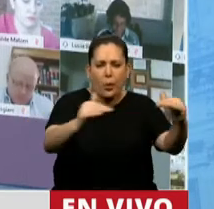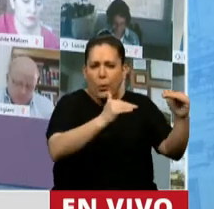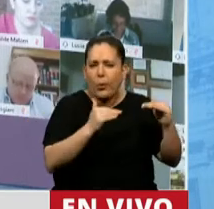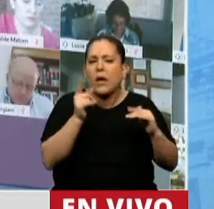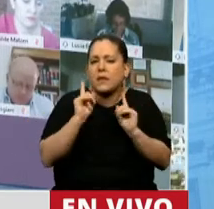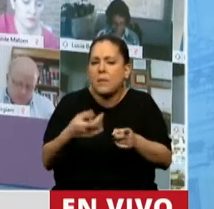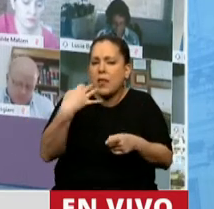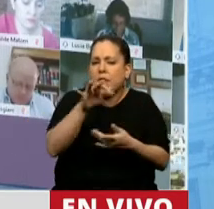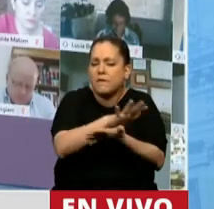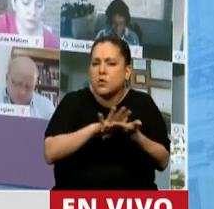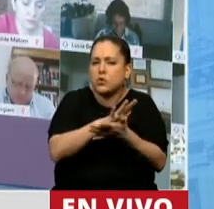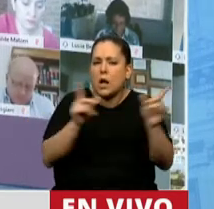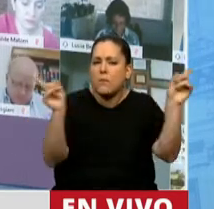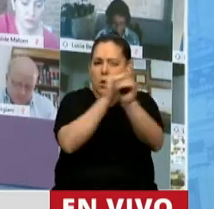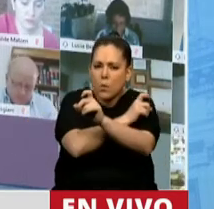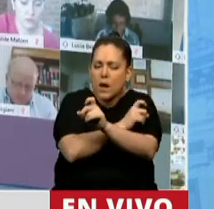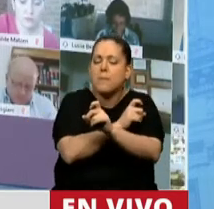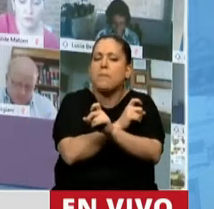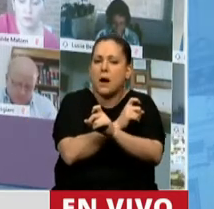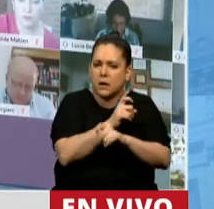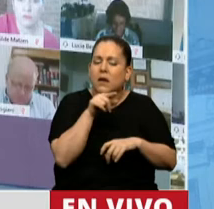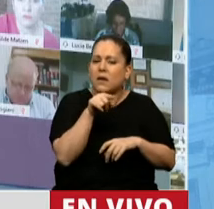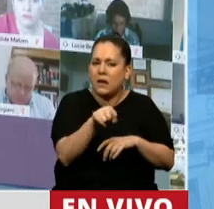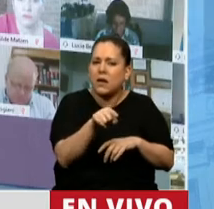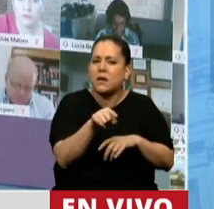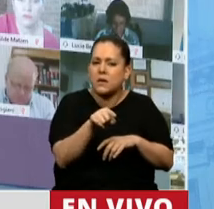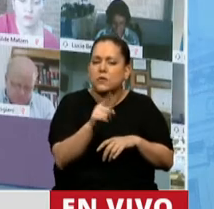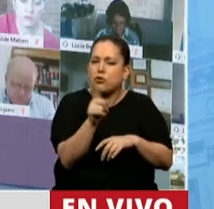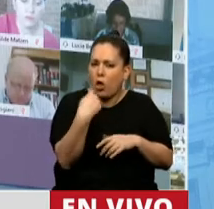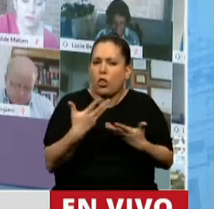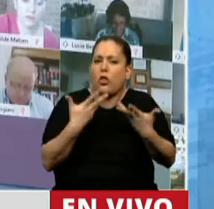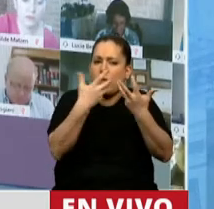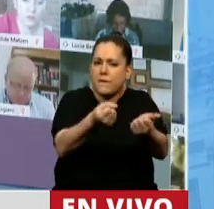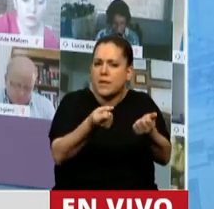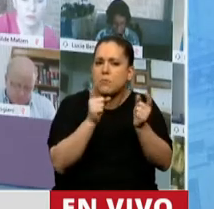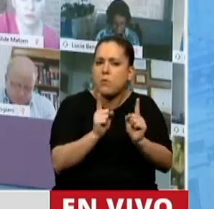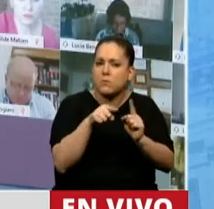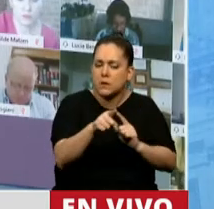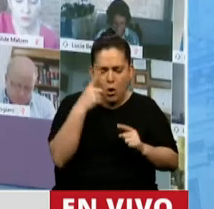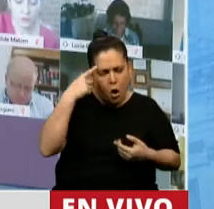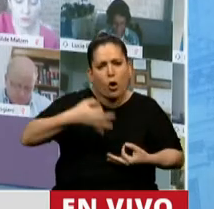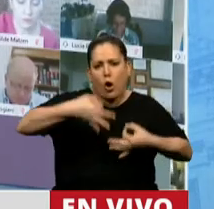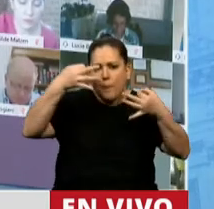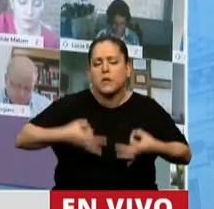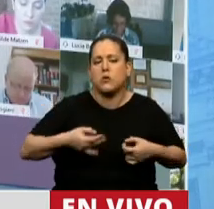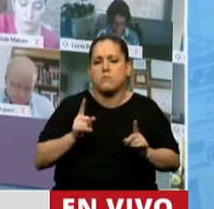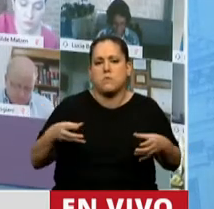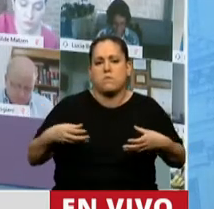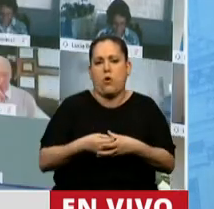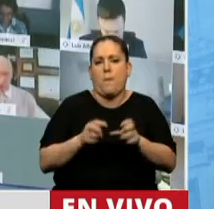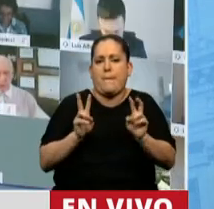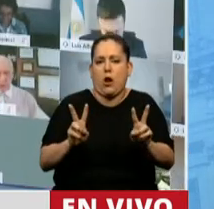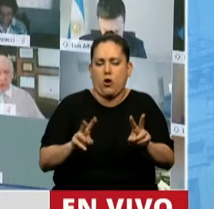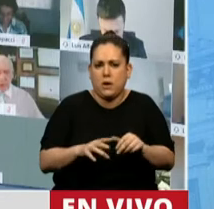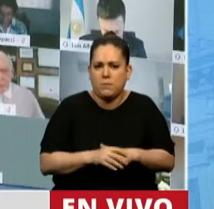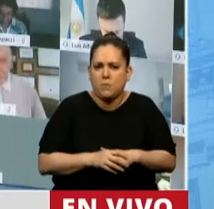de ese rol del Estado, ese paradigma del Estado que defendemos con profunda convicción desde el peronismo. Es el paradigma